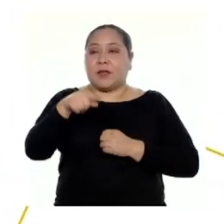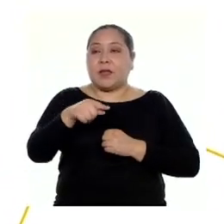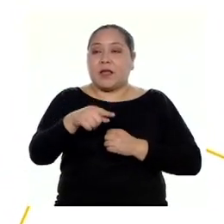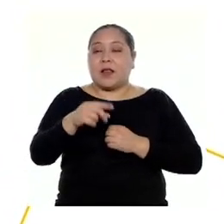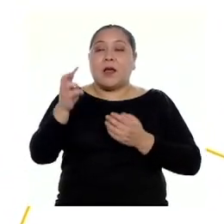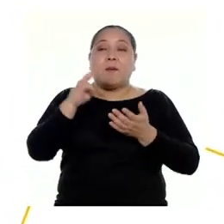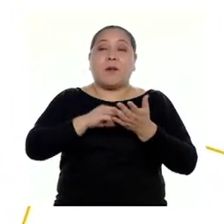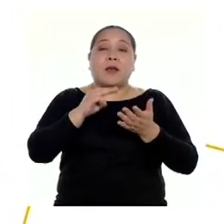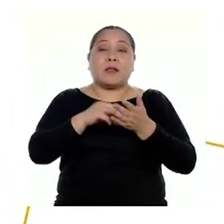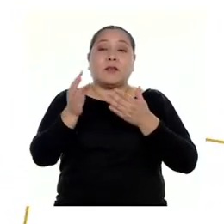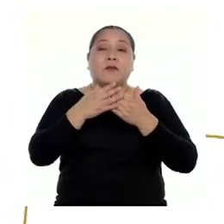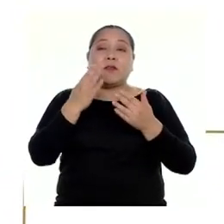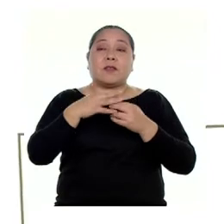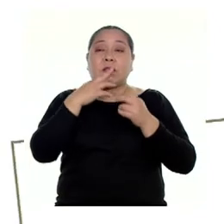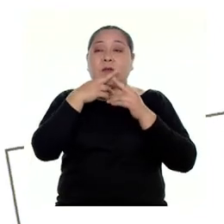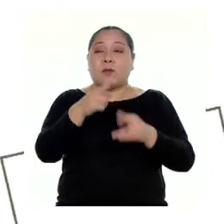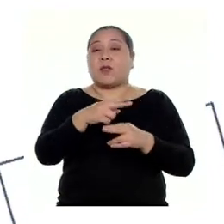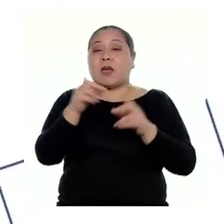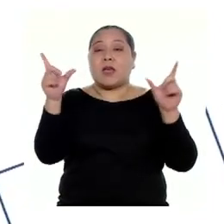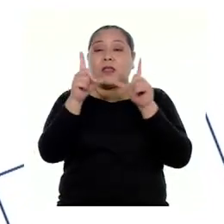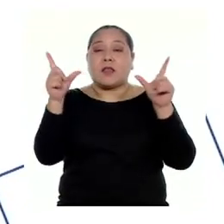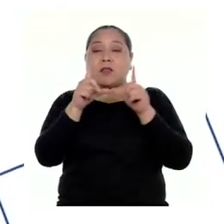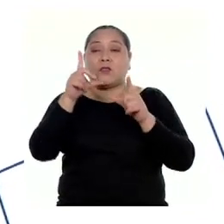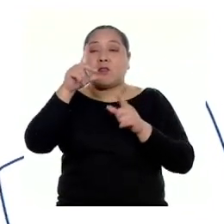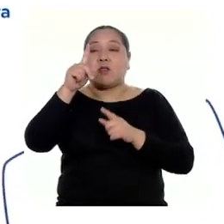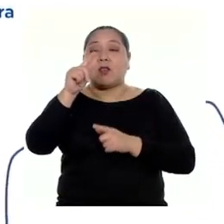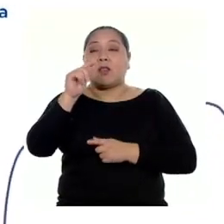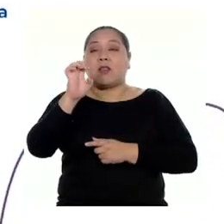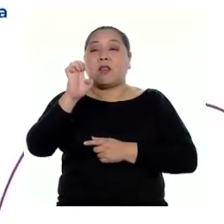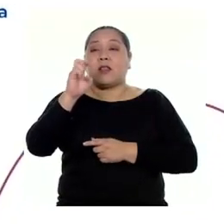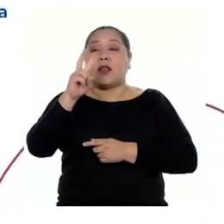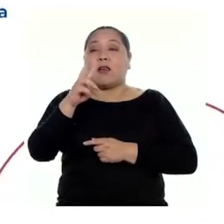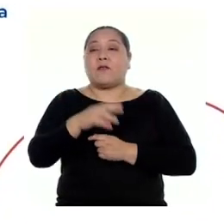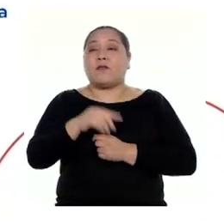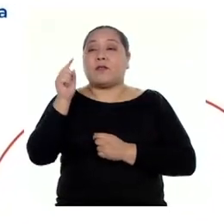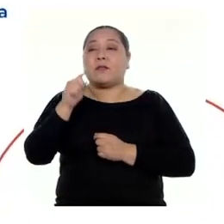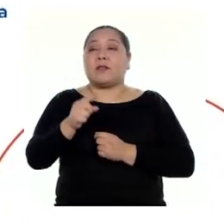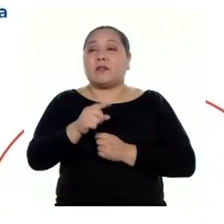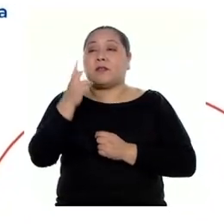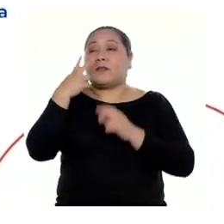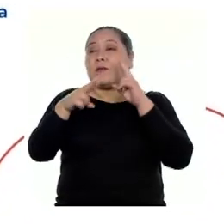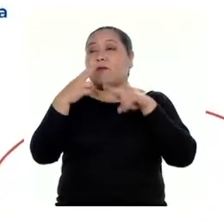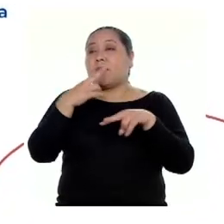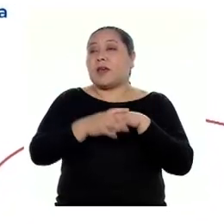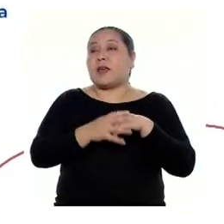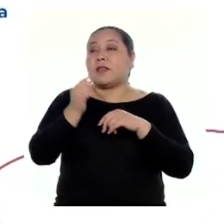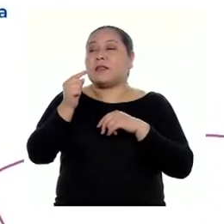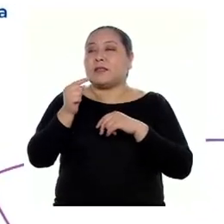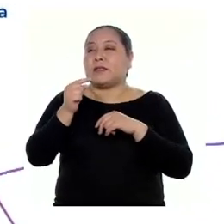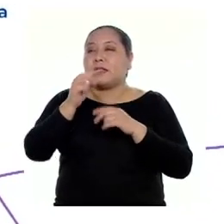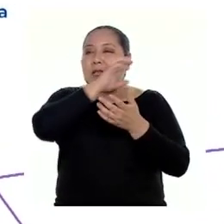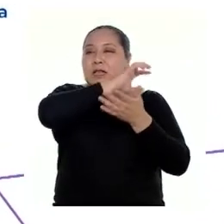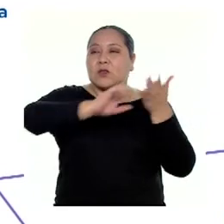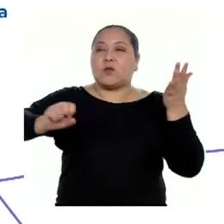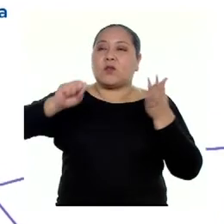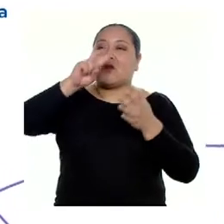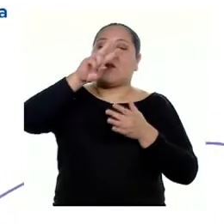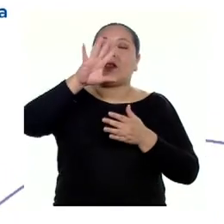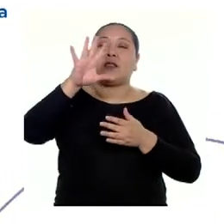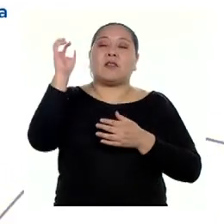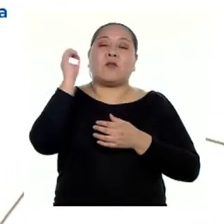más económica es el televisor LEP, ya que tiene un porcentaje de descuento del 25%,